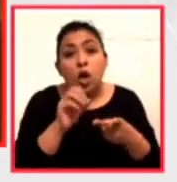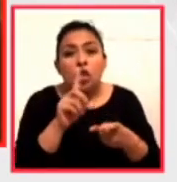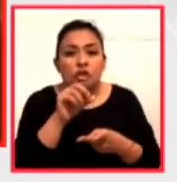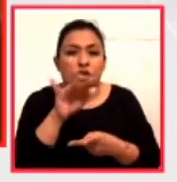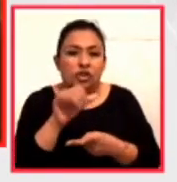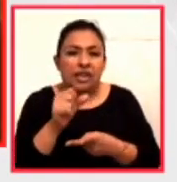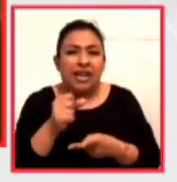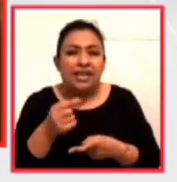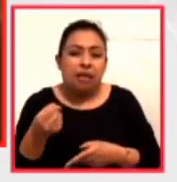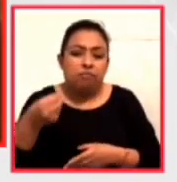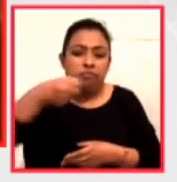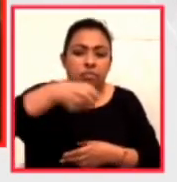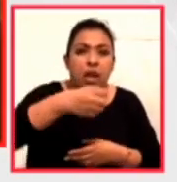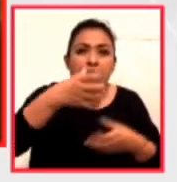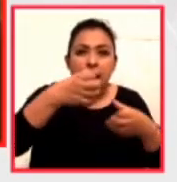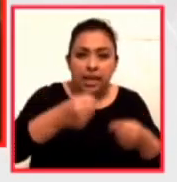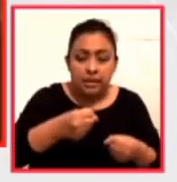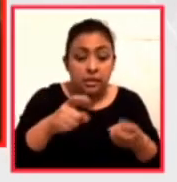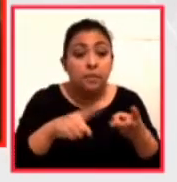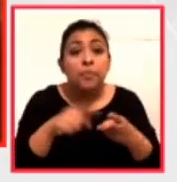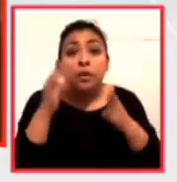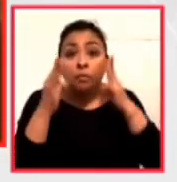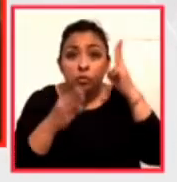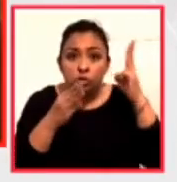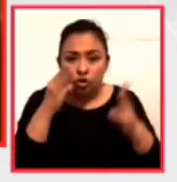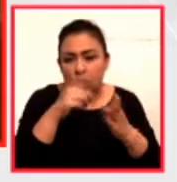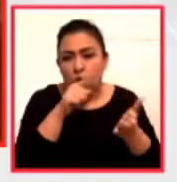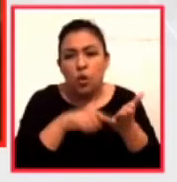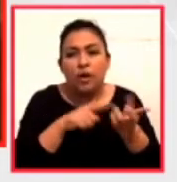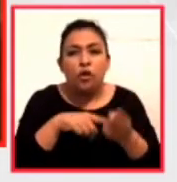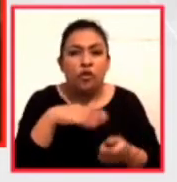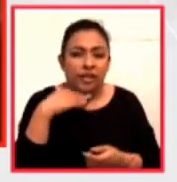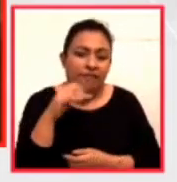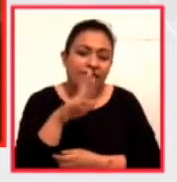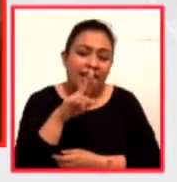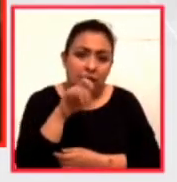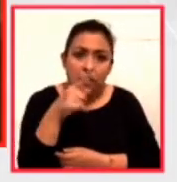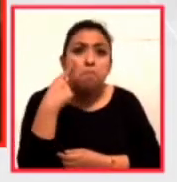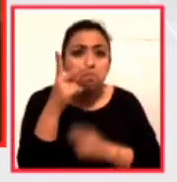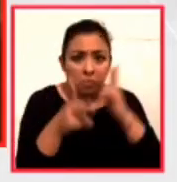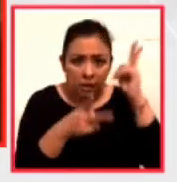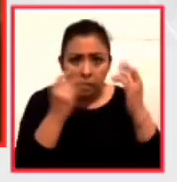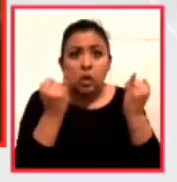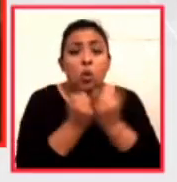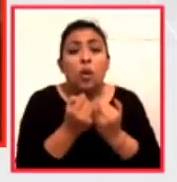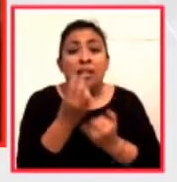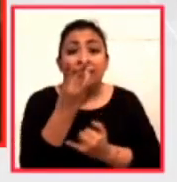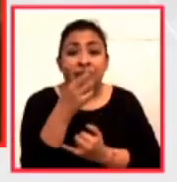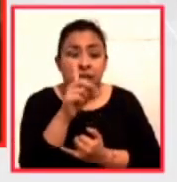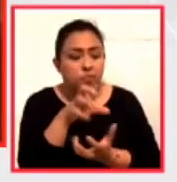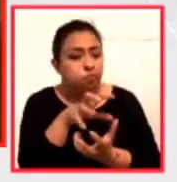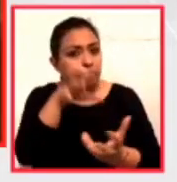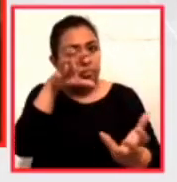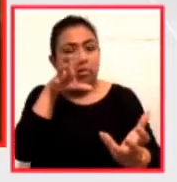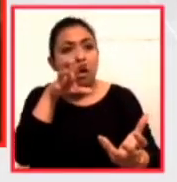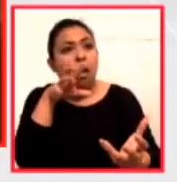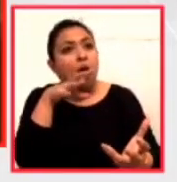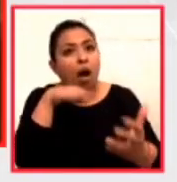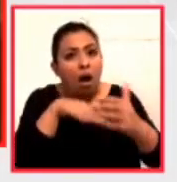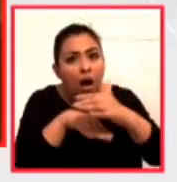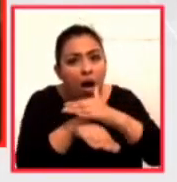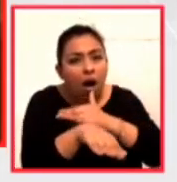Leche de Vermeer. El Museo Pergamon en Berlín merece también una visita en tercera dimensión por toda su